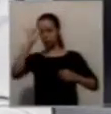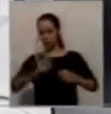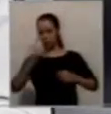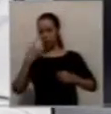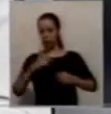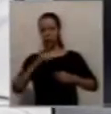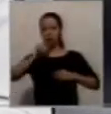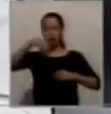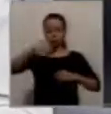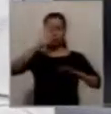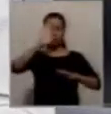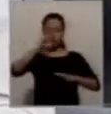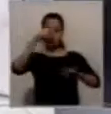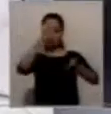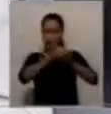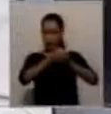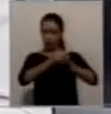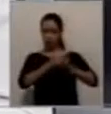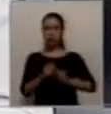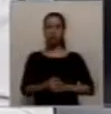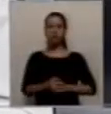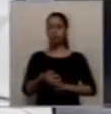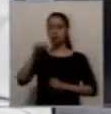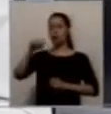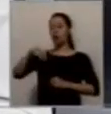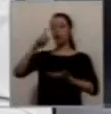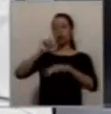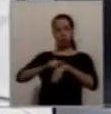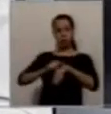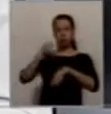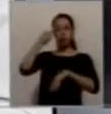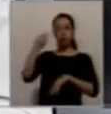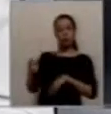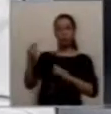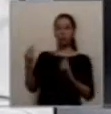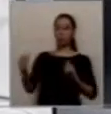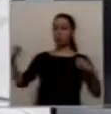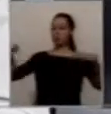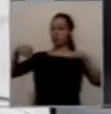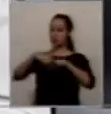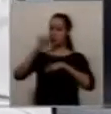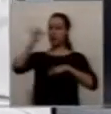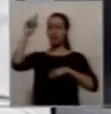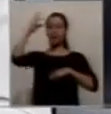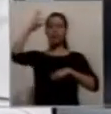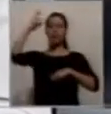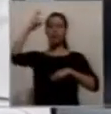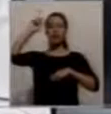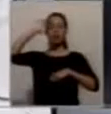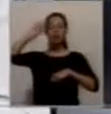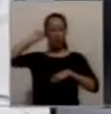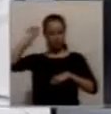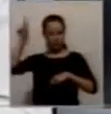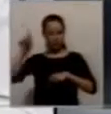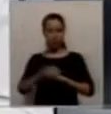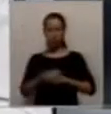dice Federico con respecto al BID, fíjense, estamos en este momento viendo cómo la peatonal de Rawson, bienvenida y maravillosa, lo que sirve para mejorar